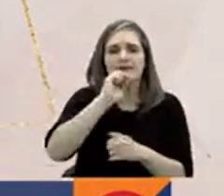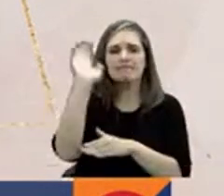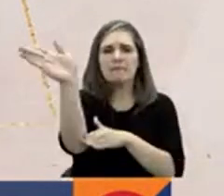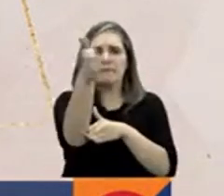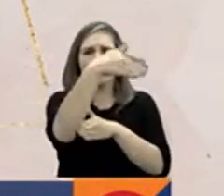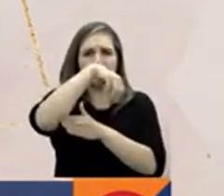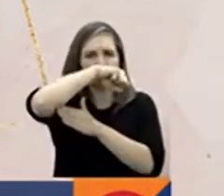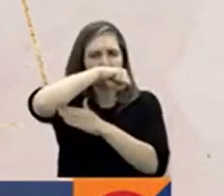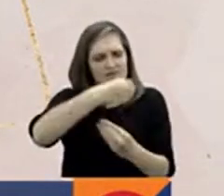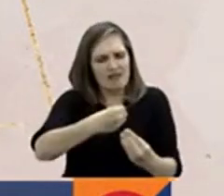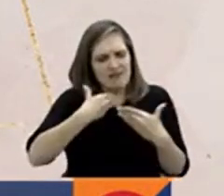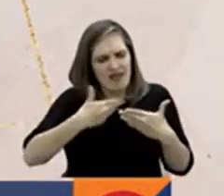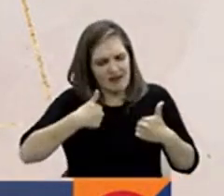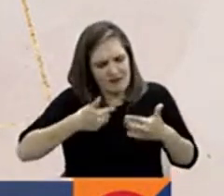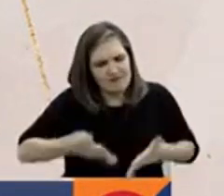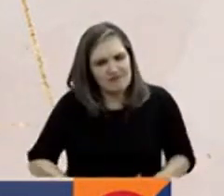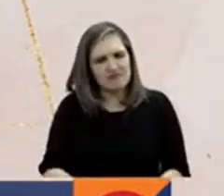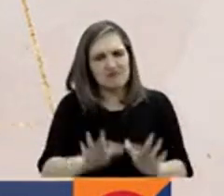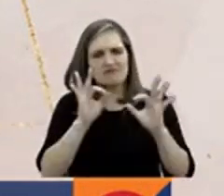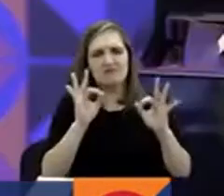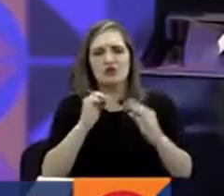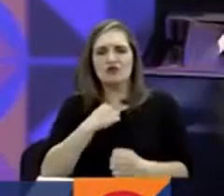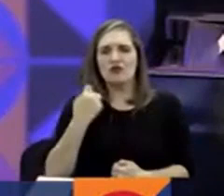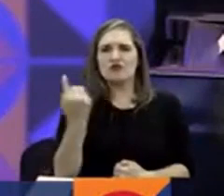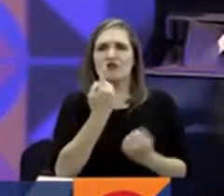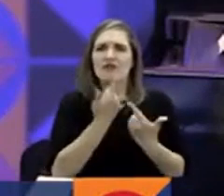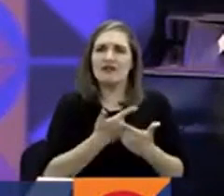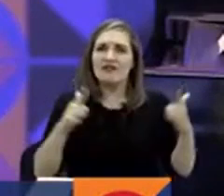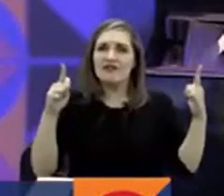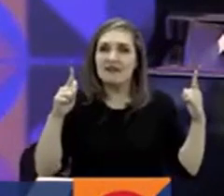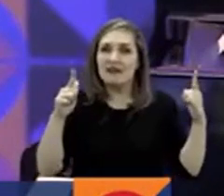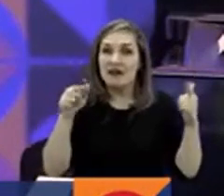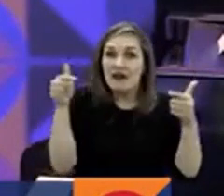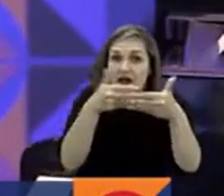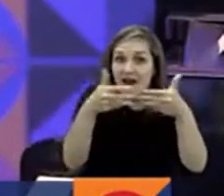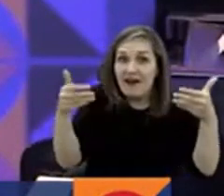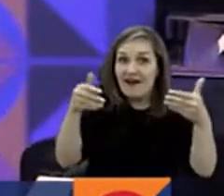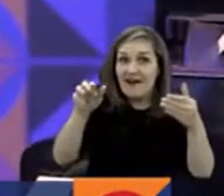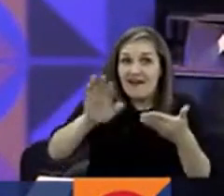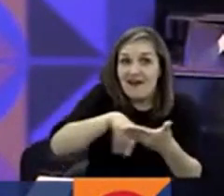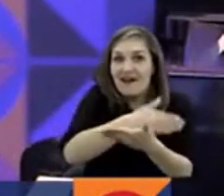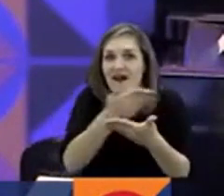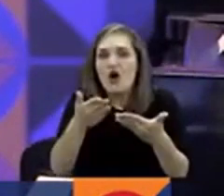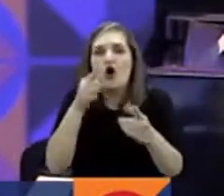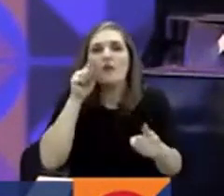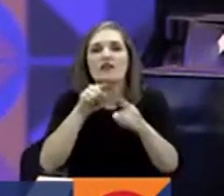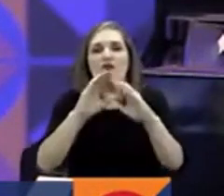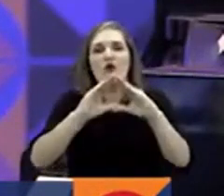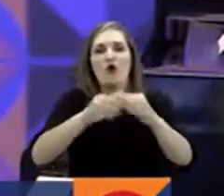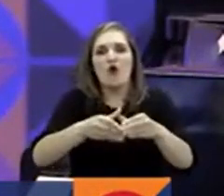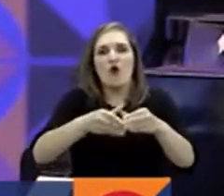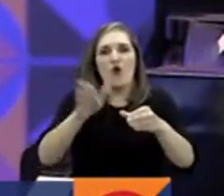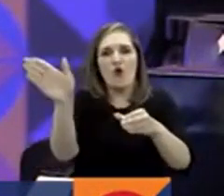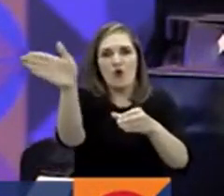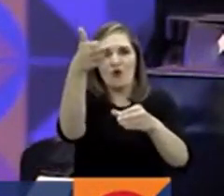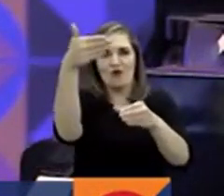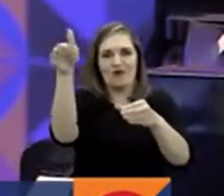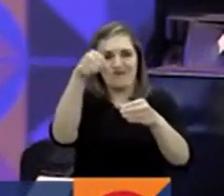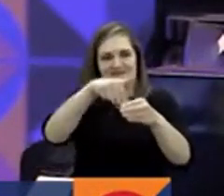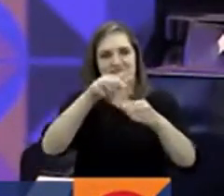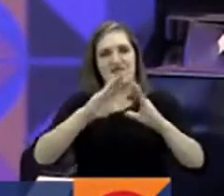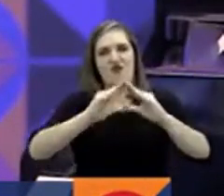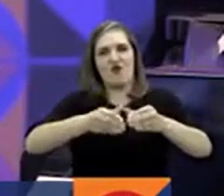dado la libertad que no tiene el solitario. Esa es una oda que le hace al Partido Comunista, de hecho el poema se llama A Mi Partido,